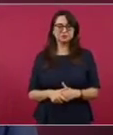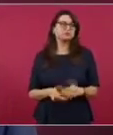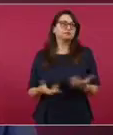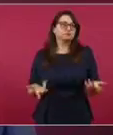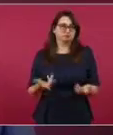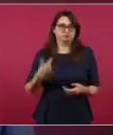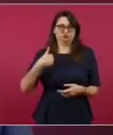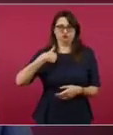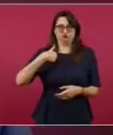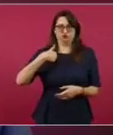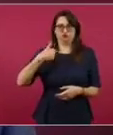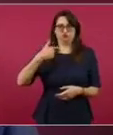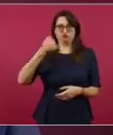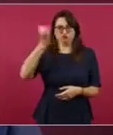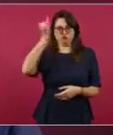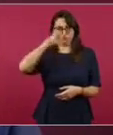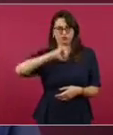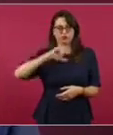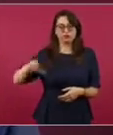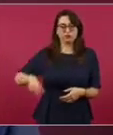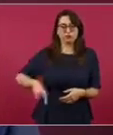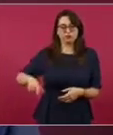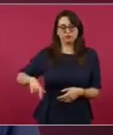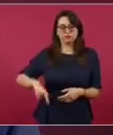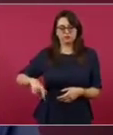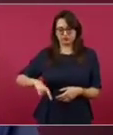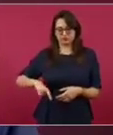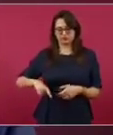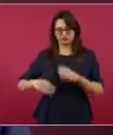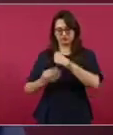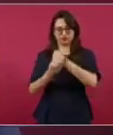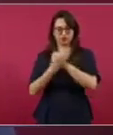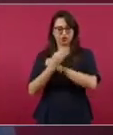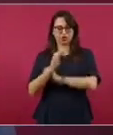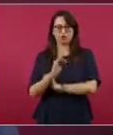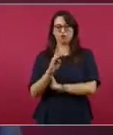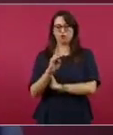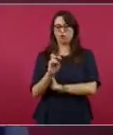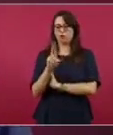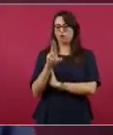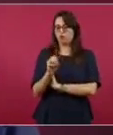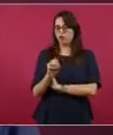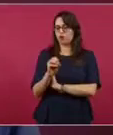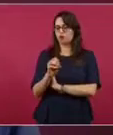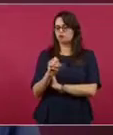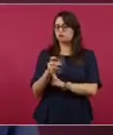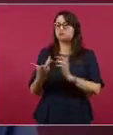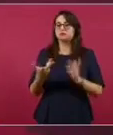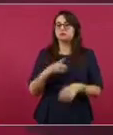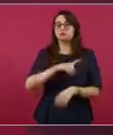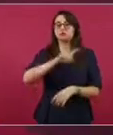se amacollaron el PRI, el PAN,